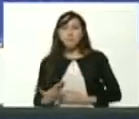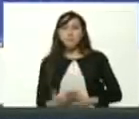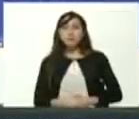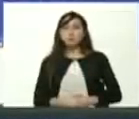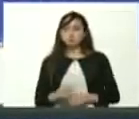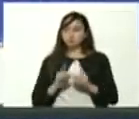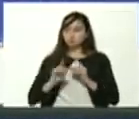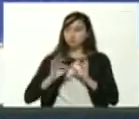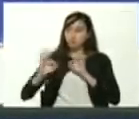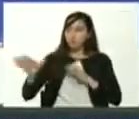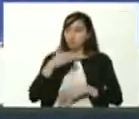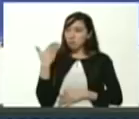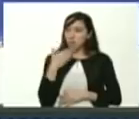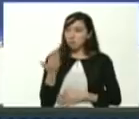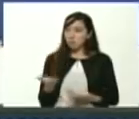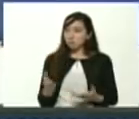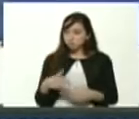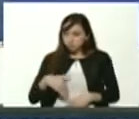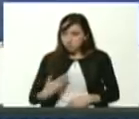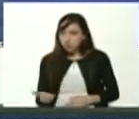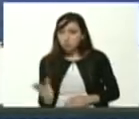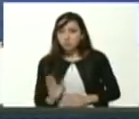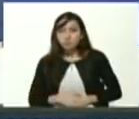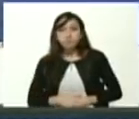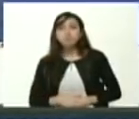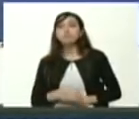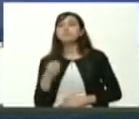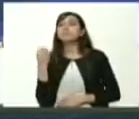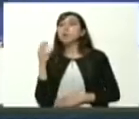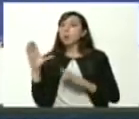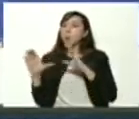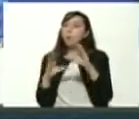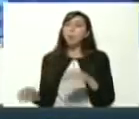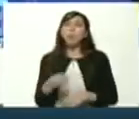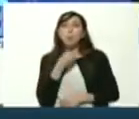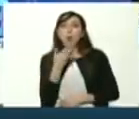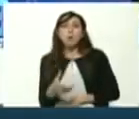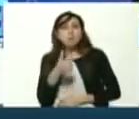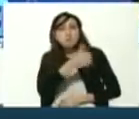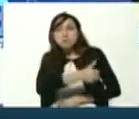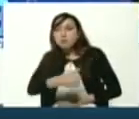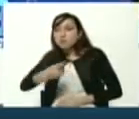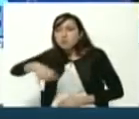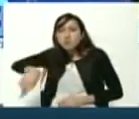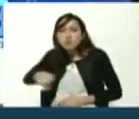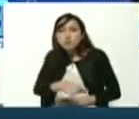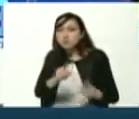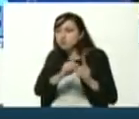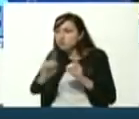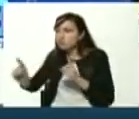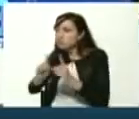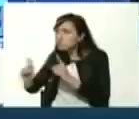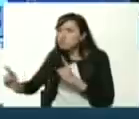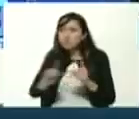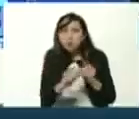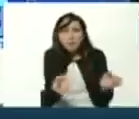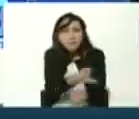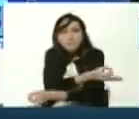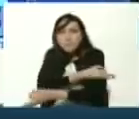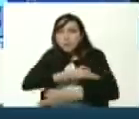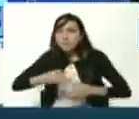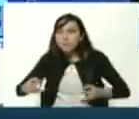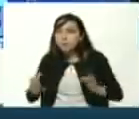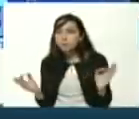lejitos todo es posible bien conversadito todos ustedes están en perfecta distancia social